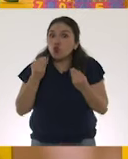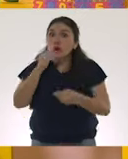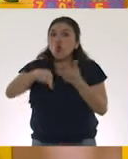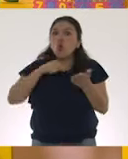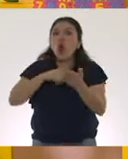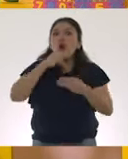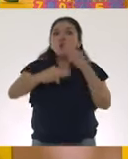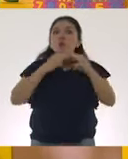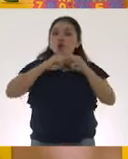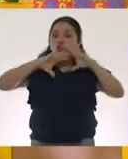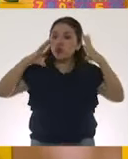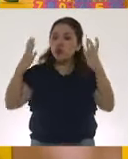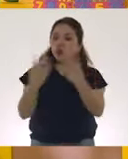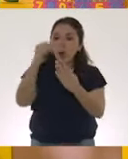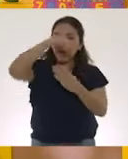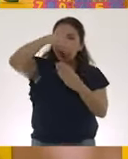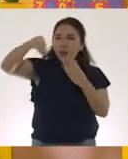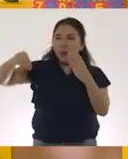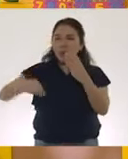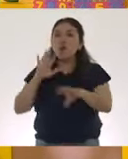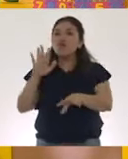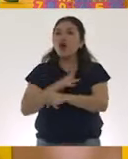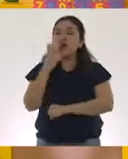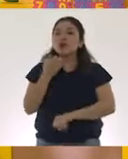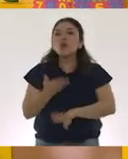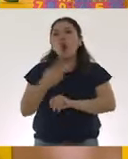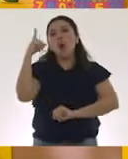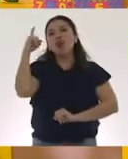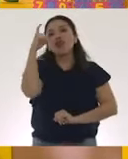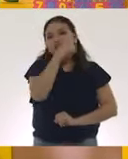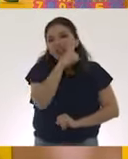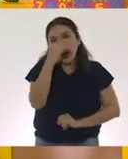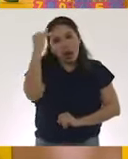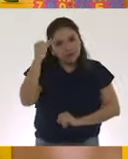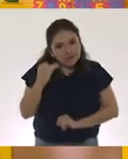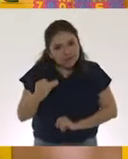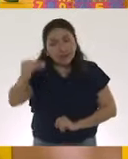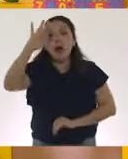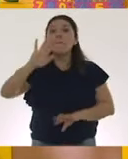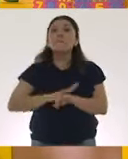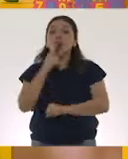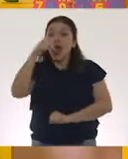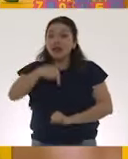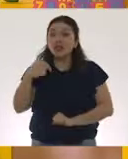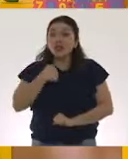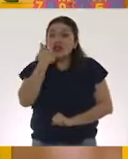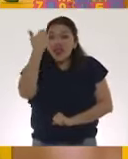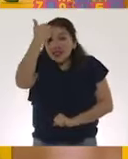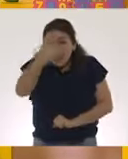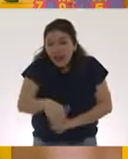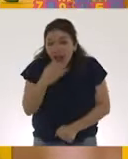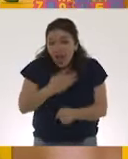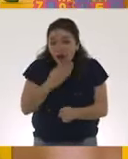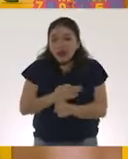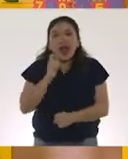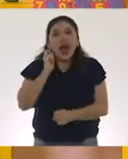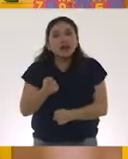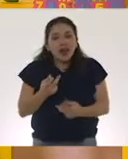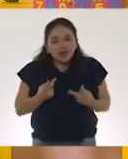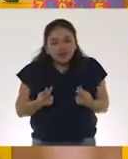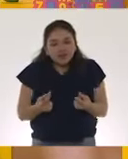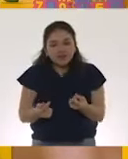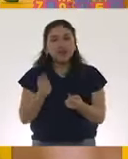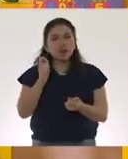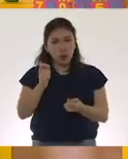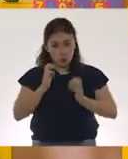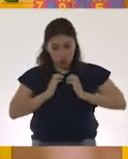Y es por eso que es tan compleja y es por eso que es tan tardada. Precisamente porque aquí lo que queremos saber es qué tantos